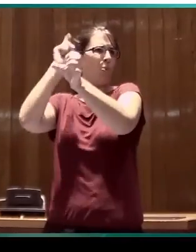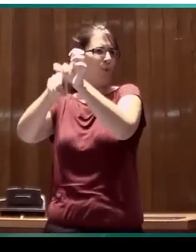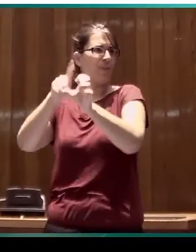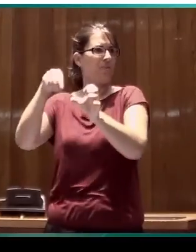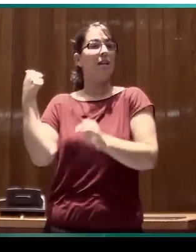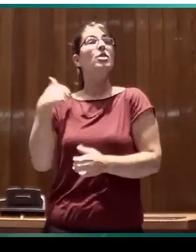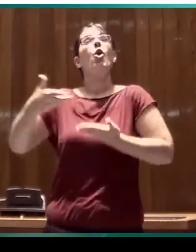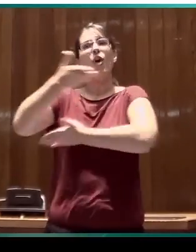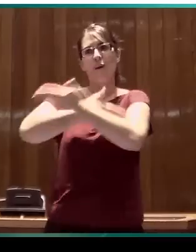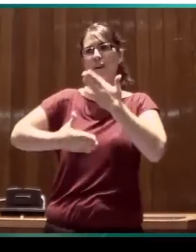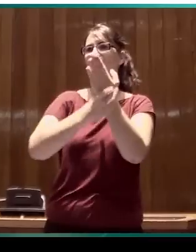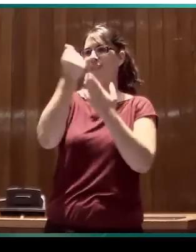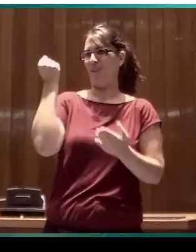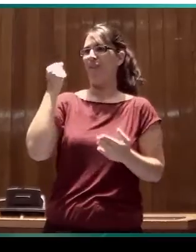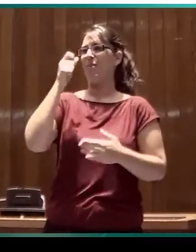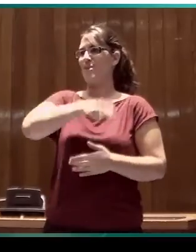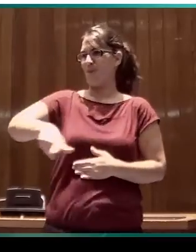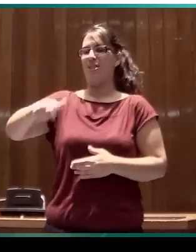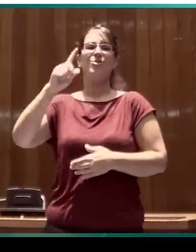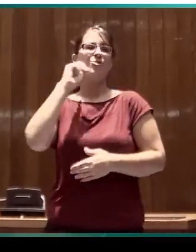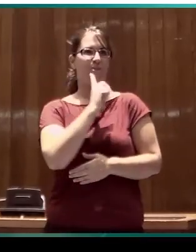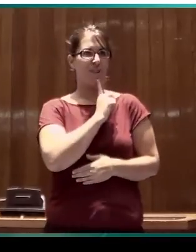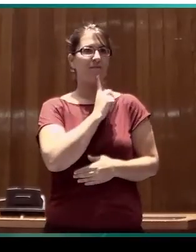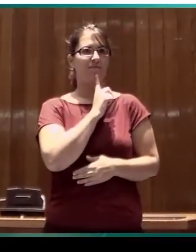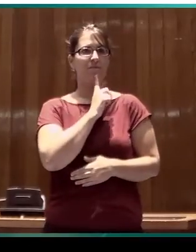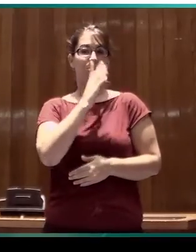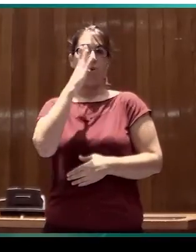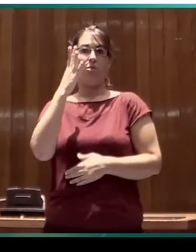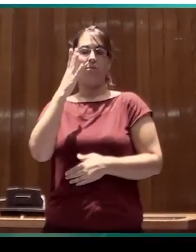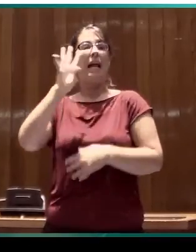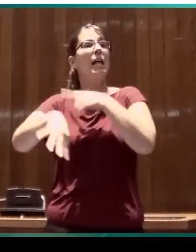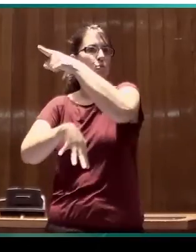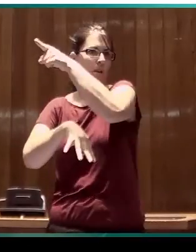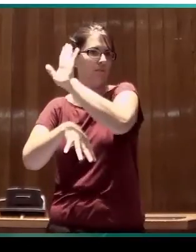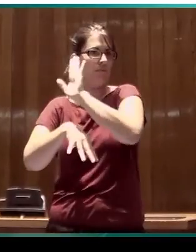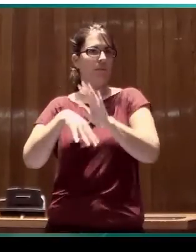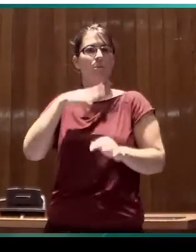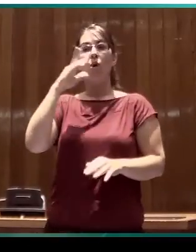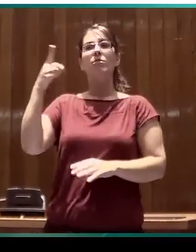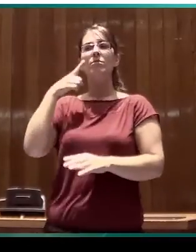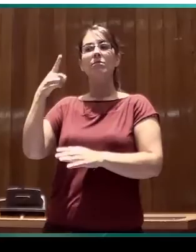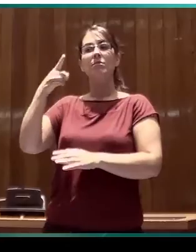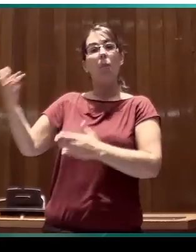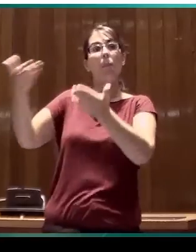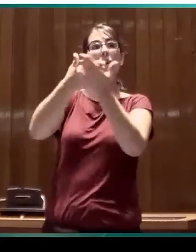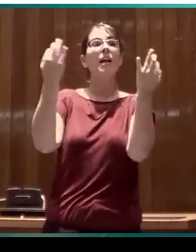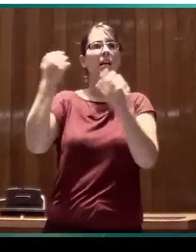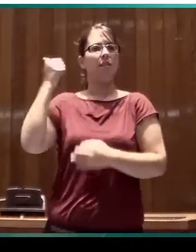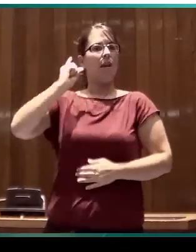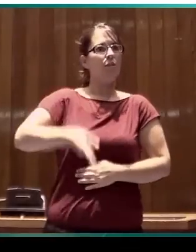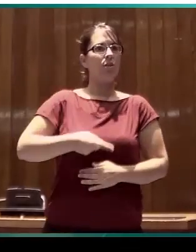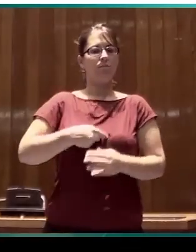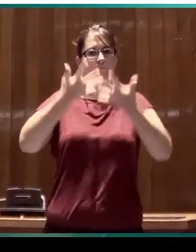Federación de Personas Sordas, con el encargo de Cataluña, perdón, con el encargo de dirigir la preparación y redacción de la gramática